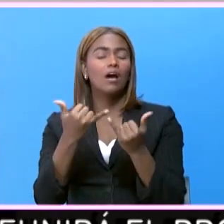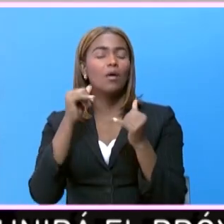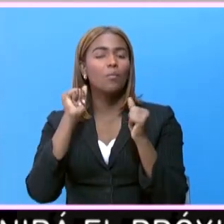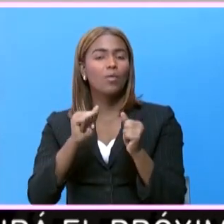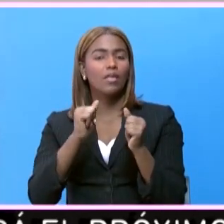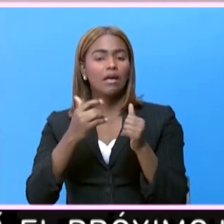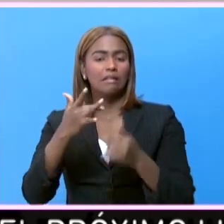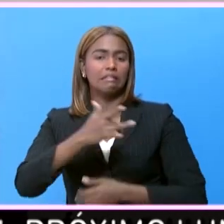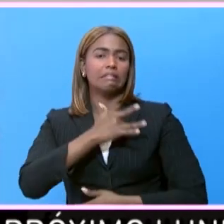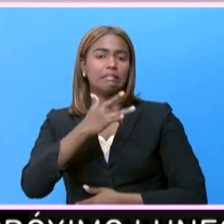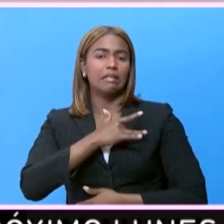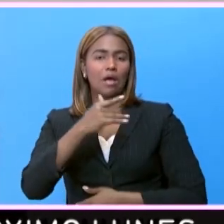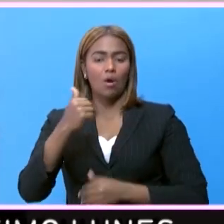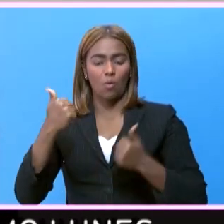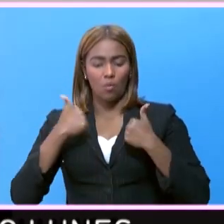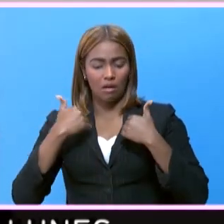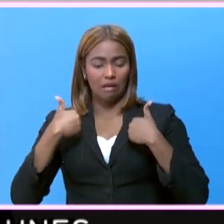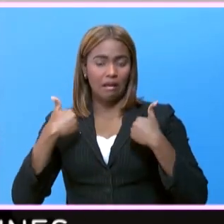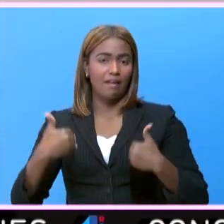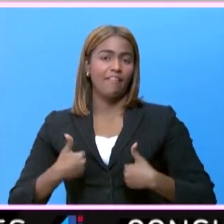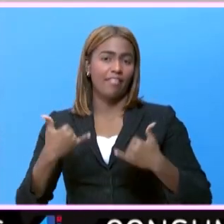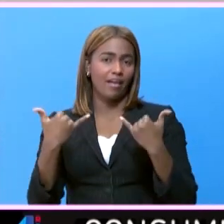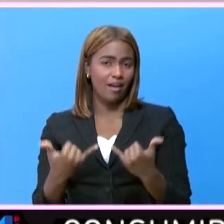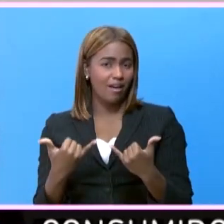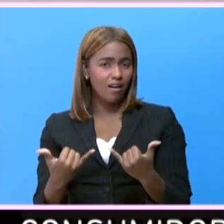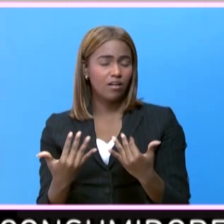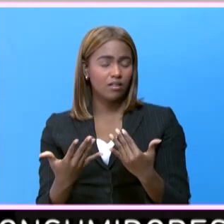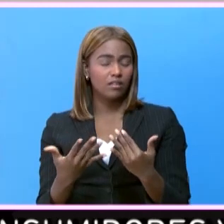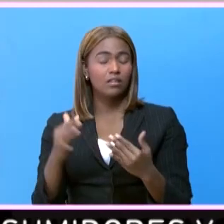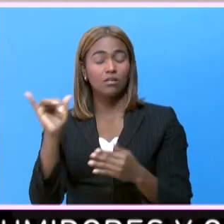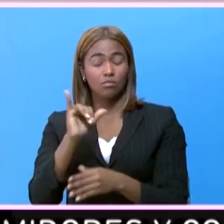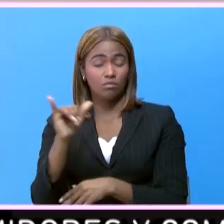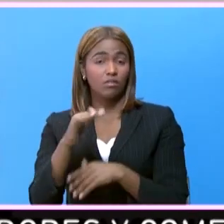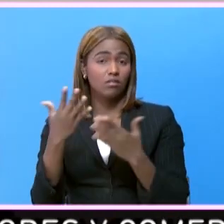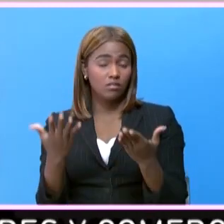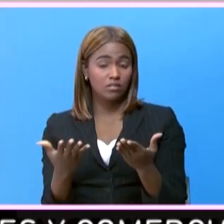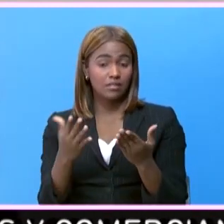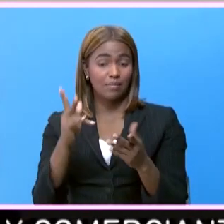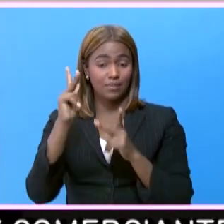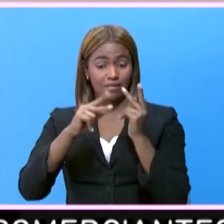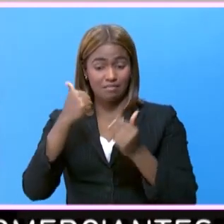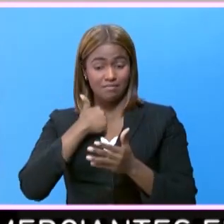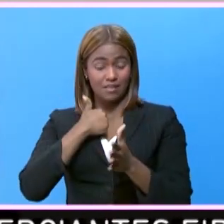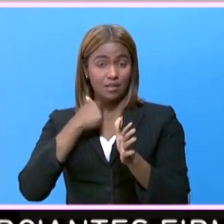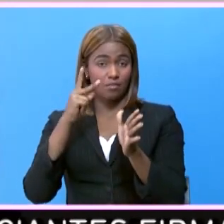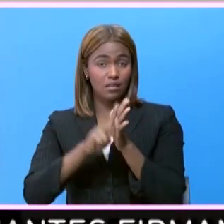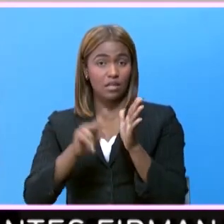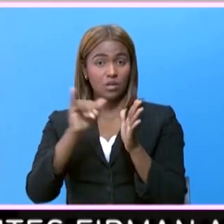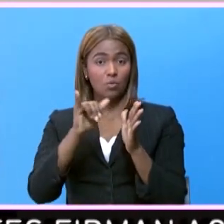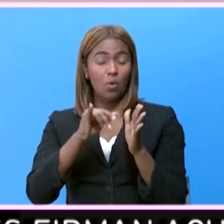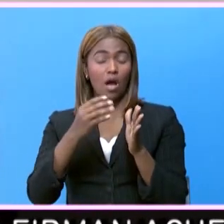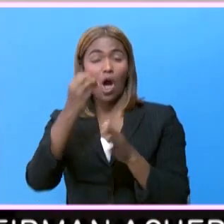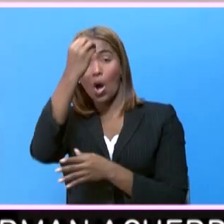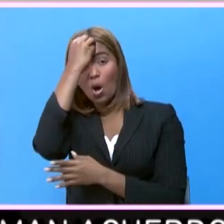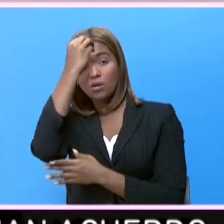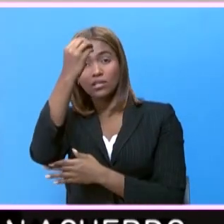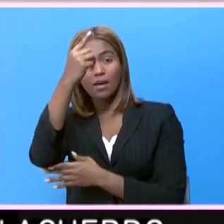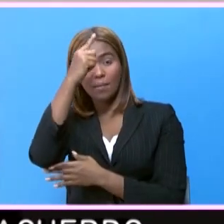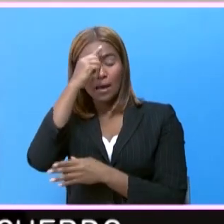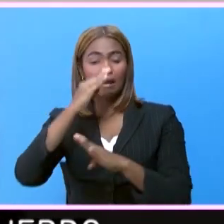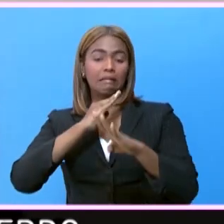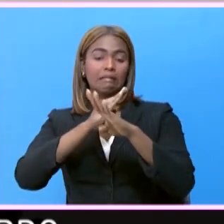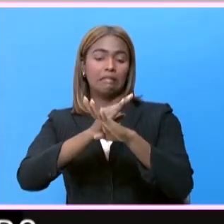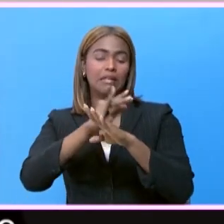insatisfacción con la existencia actual. Y básicamente el suicidio es como la alternativa de evadir